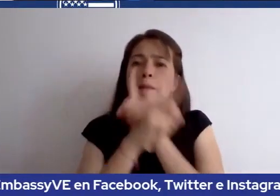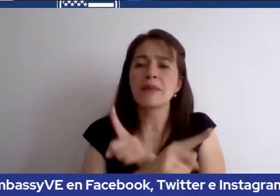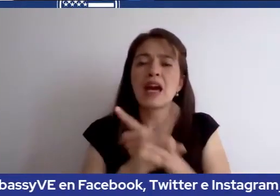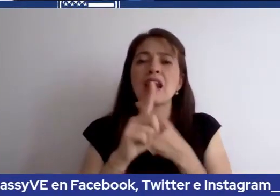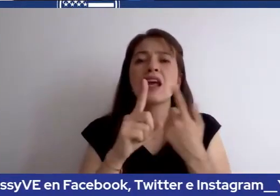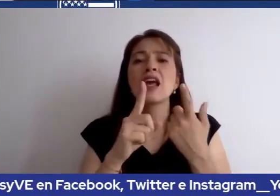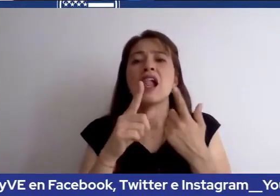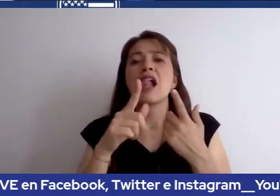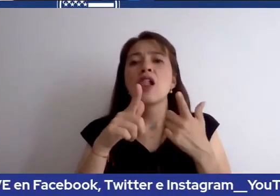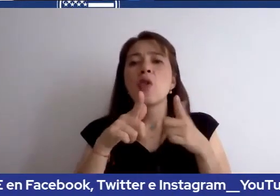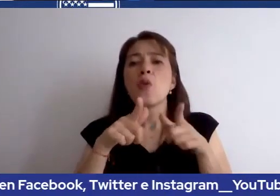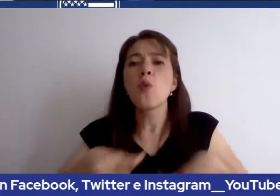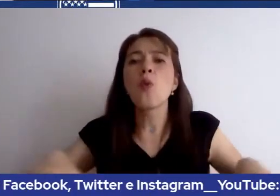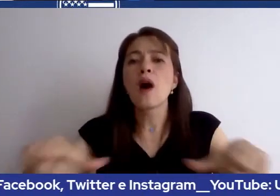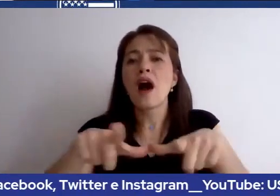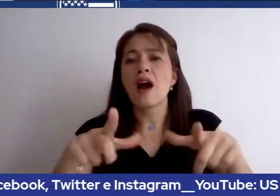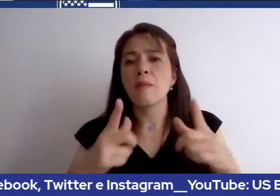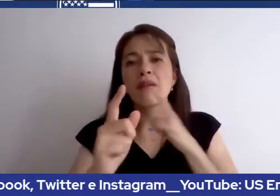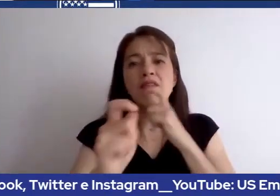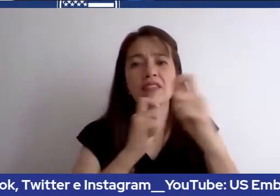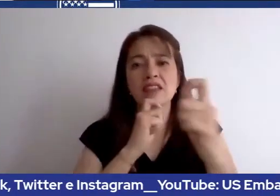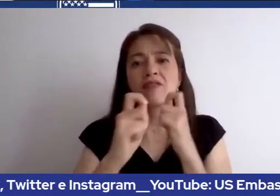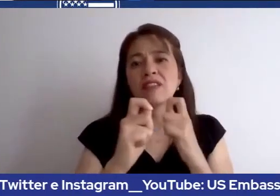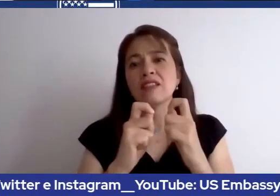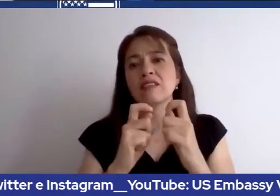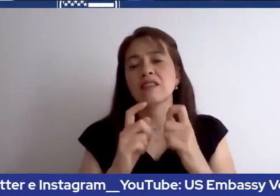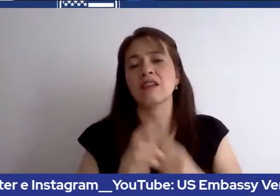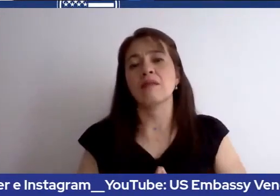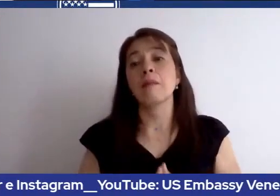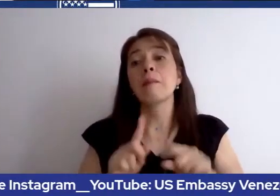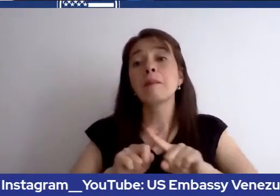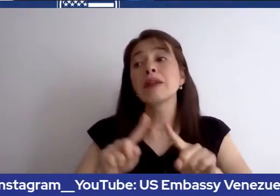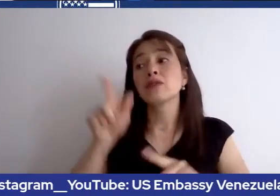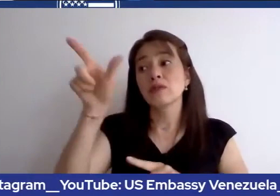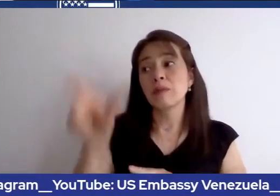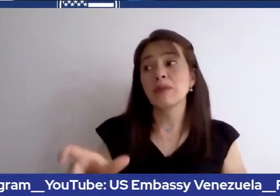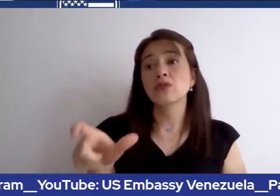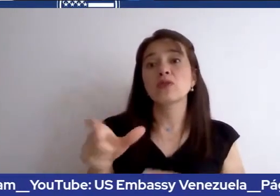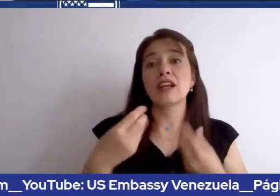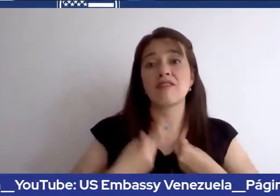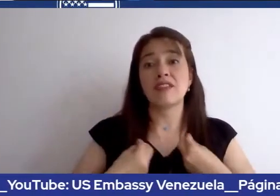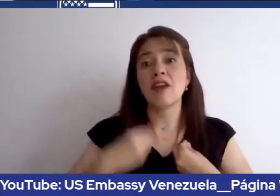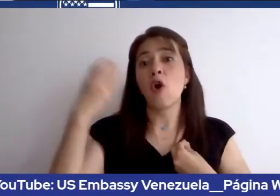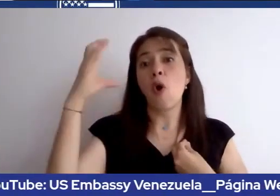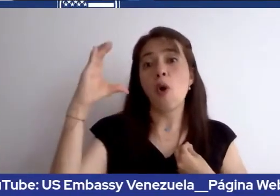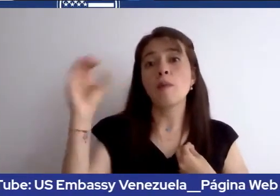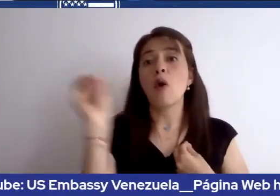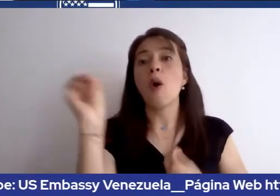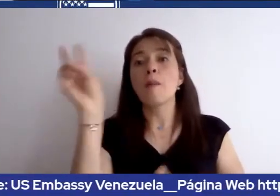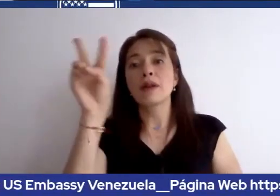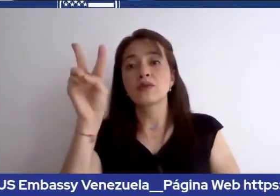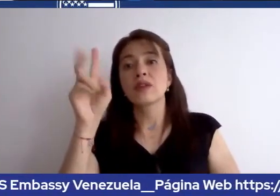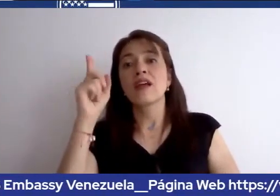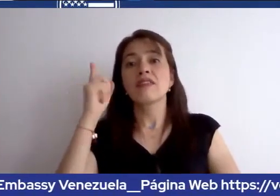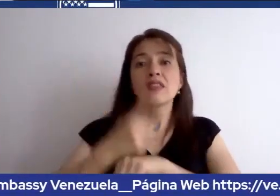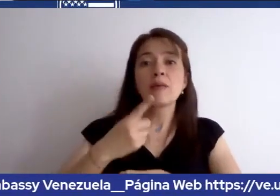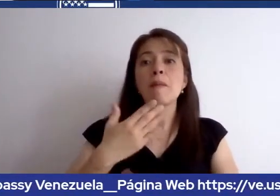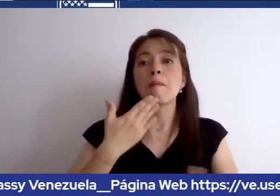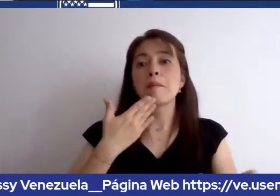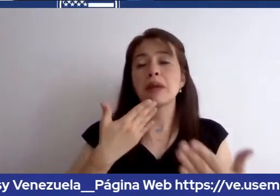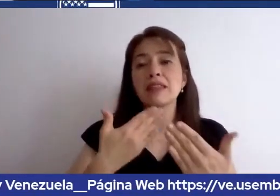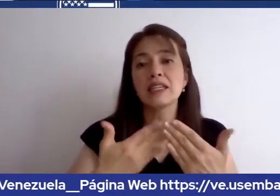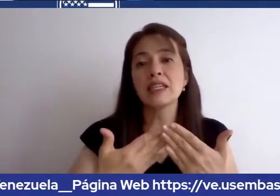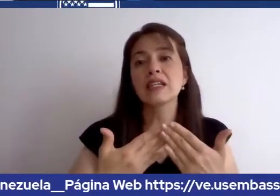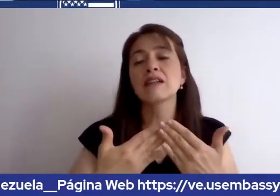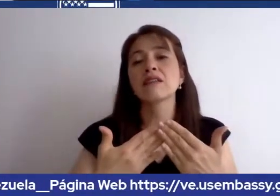entrevista pero en este caso si es un residente de colombia o de venezuela con una solicitud solicitud de